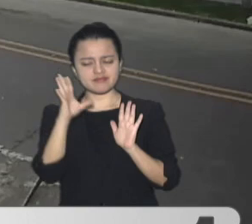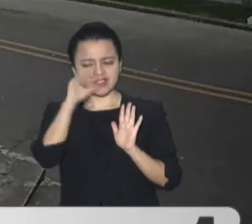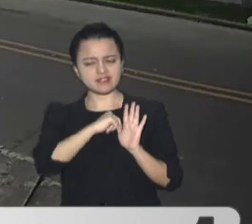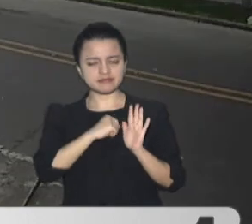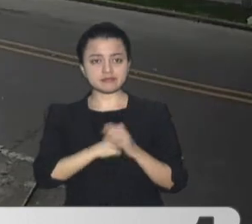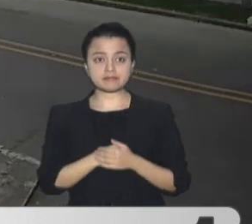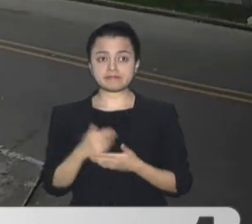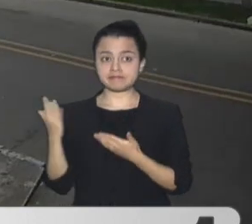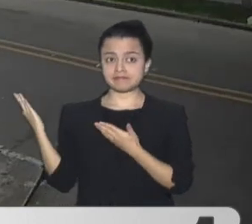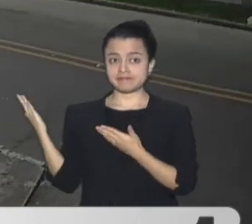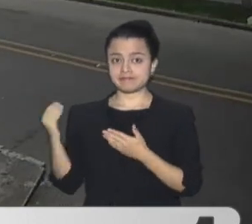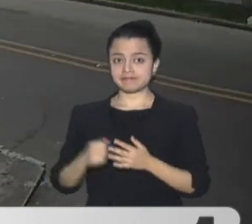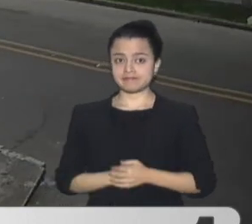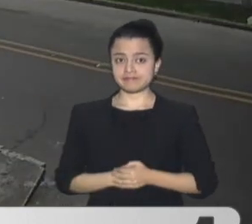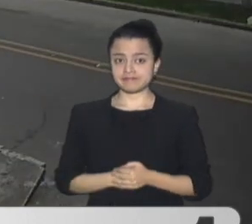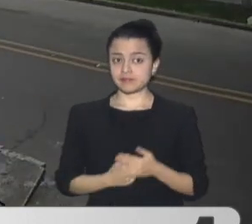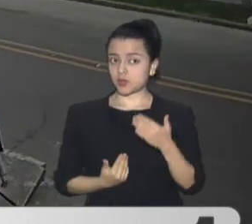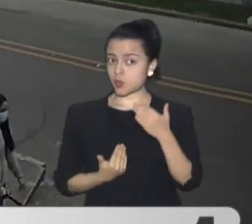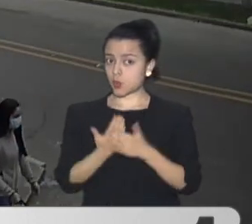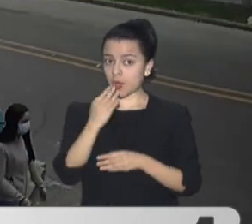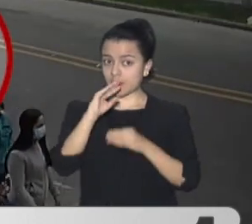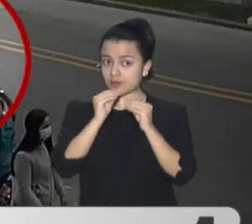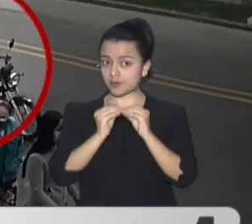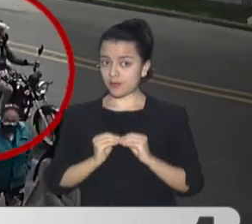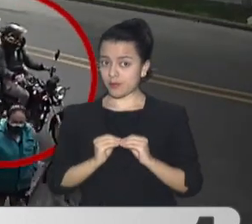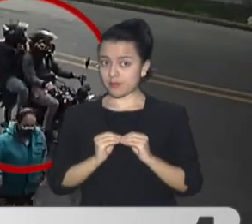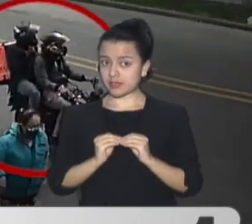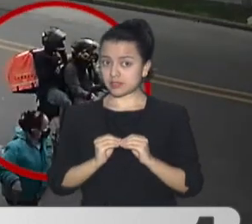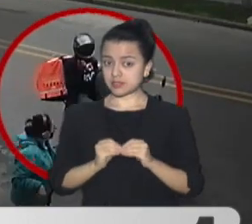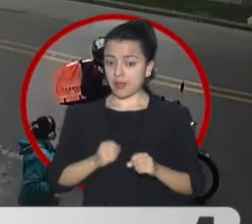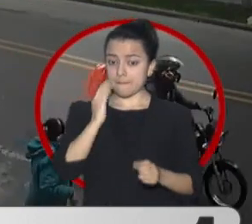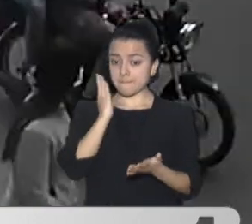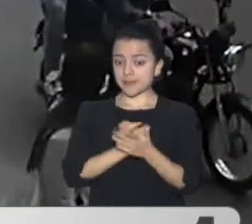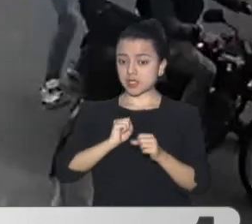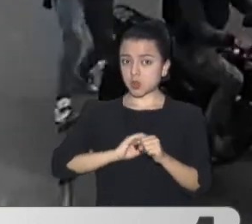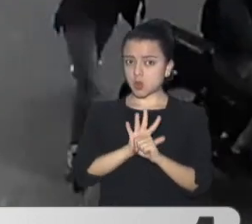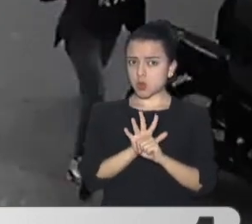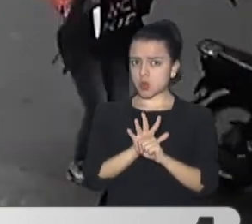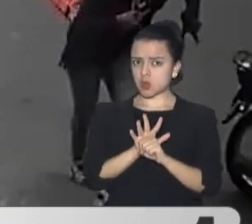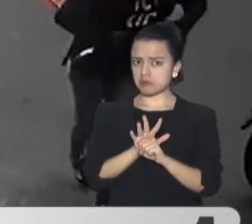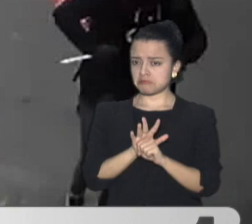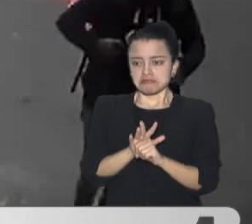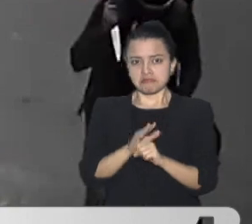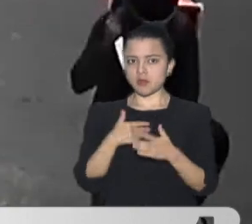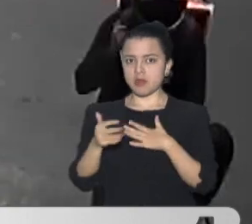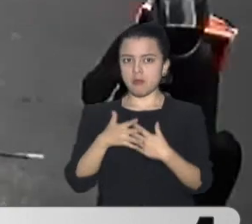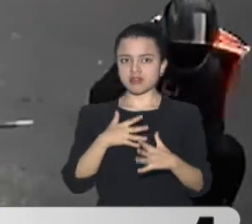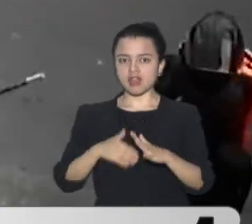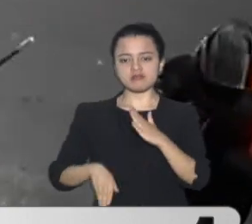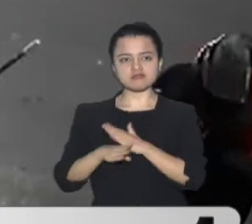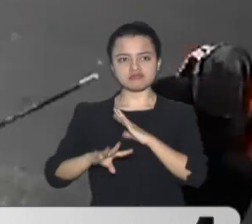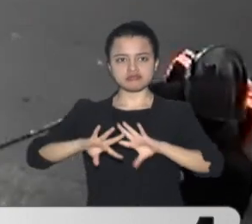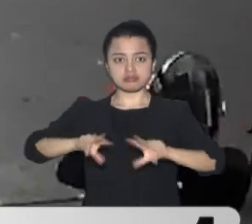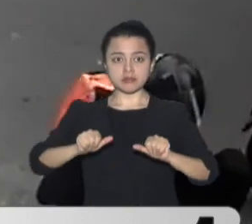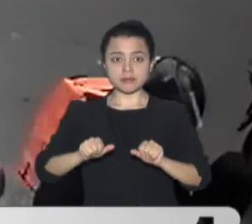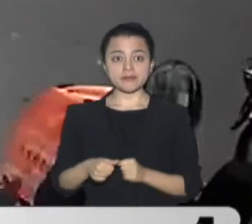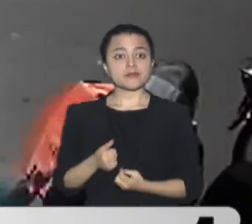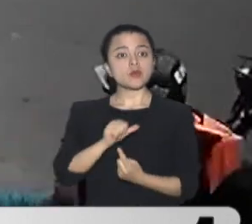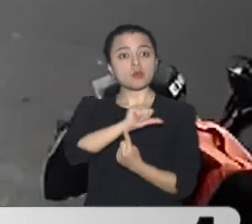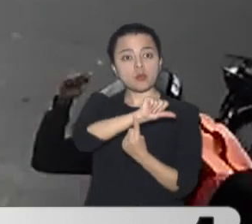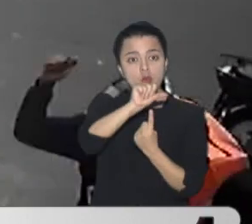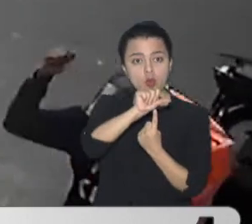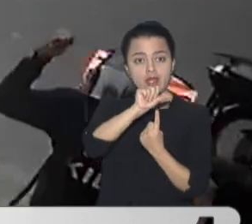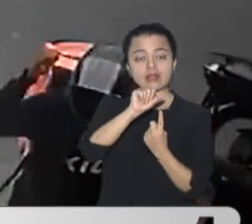Son nuevas Las modalidades De robo Las que han surgido Tras la pandemia Este video Muestra Como una mujer Y su hija Son sorprendidas Por dos